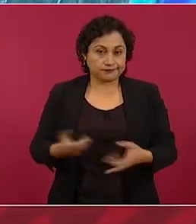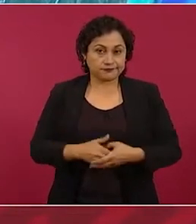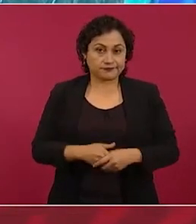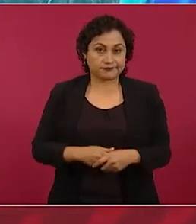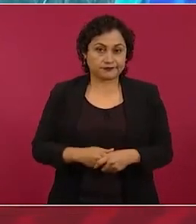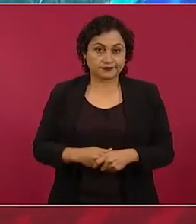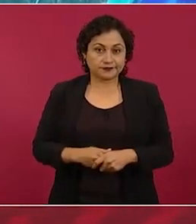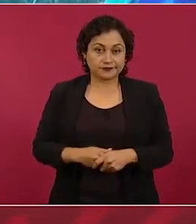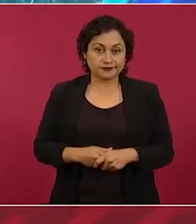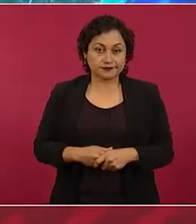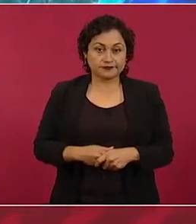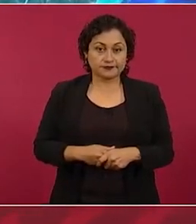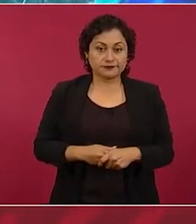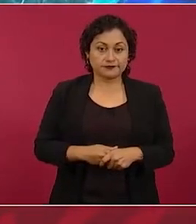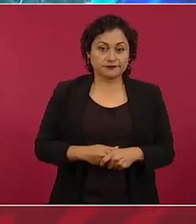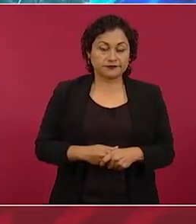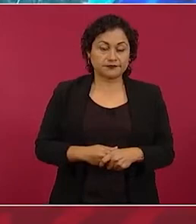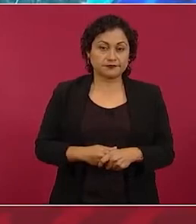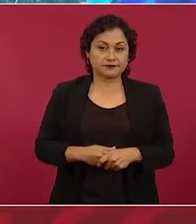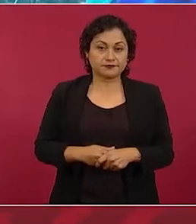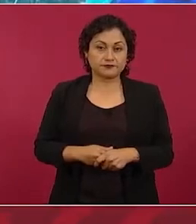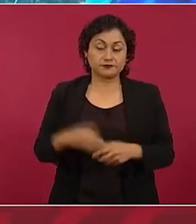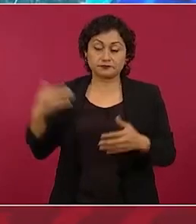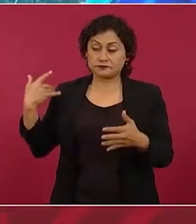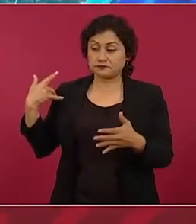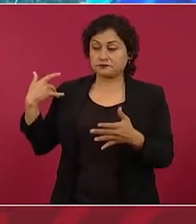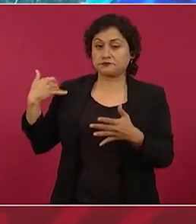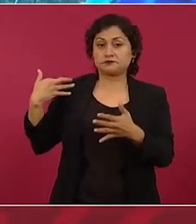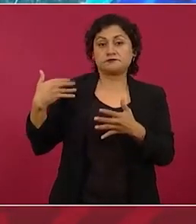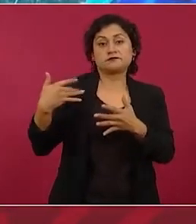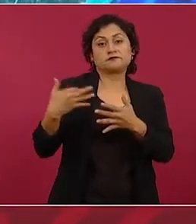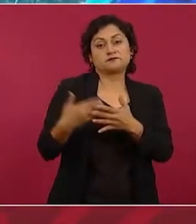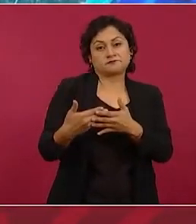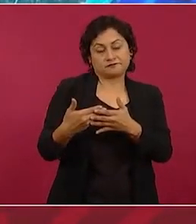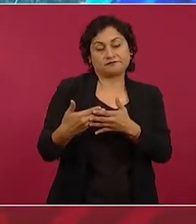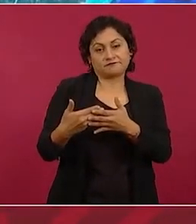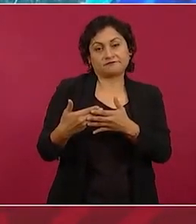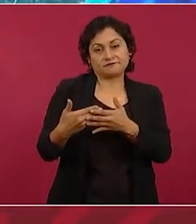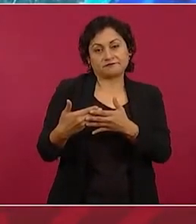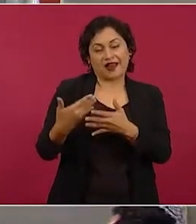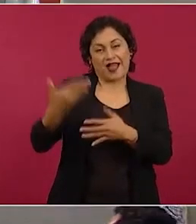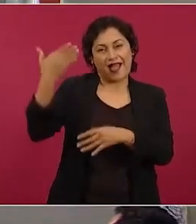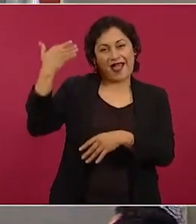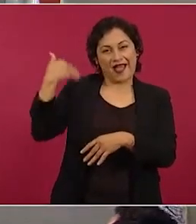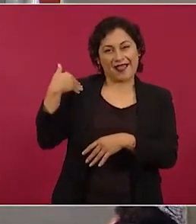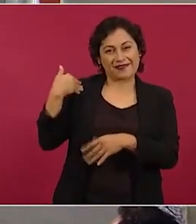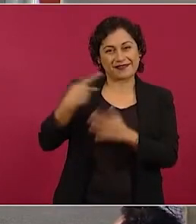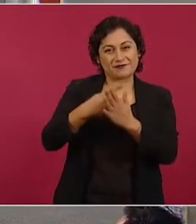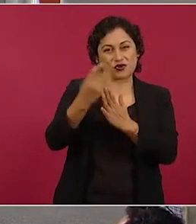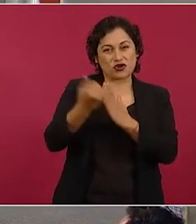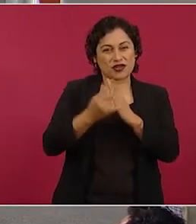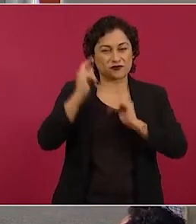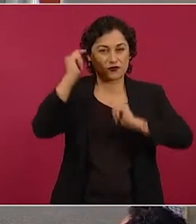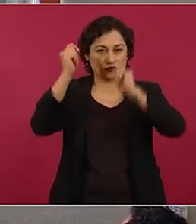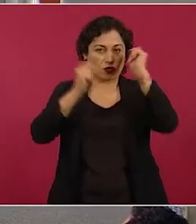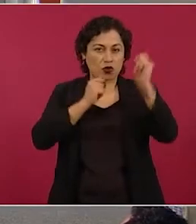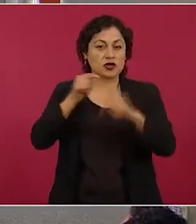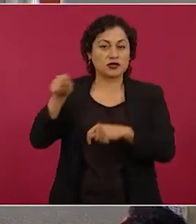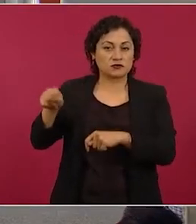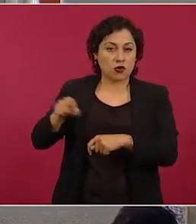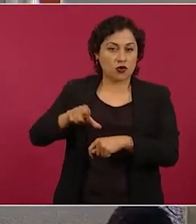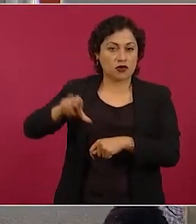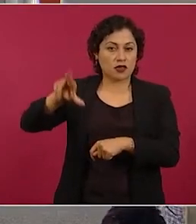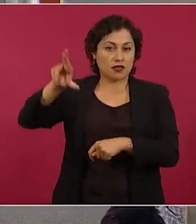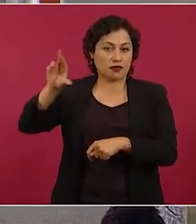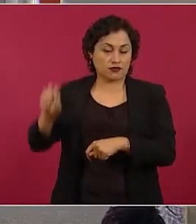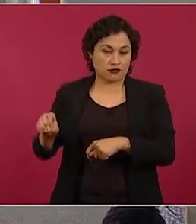Entonces, con el tiempo, como el proyecto turístico fue exitoso, todo mundo llega acá,